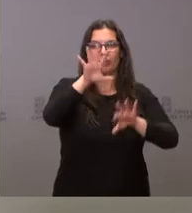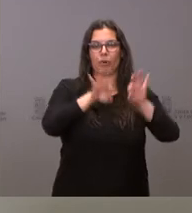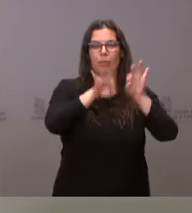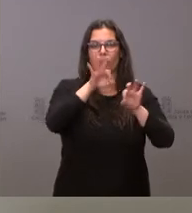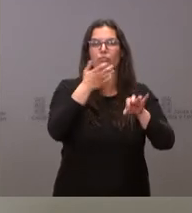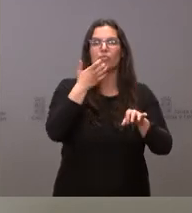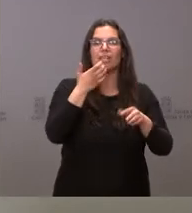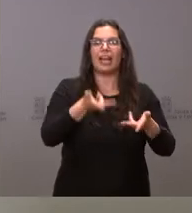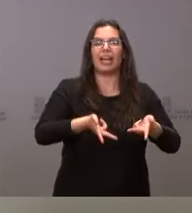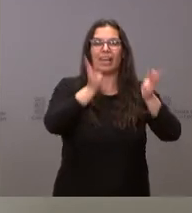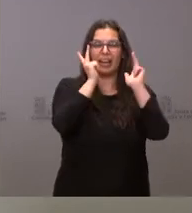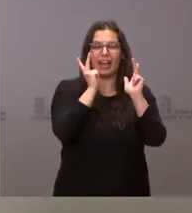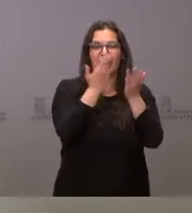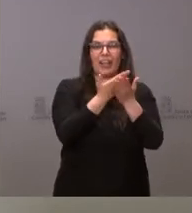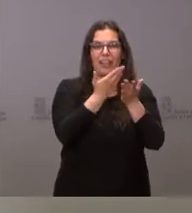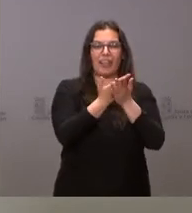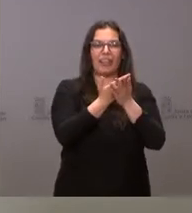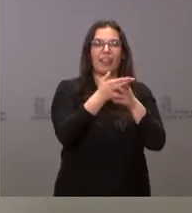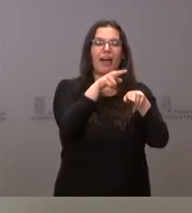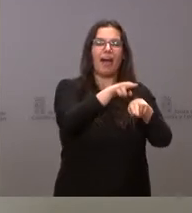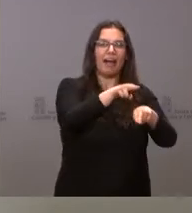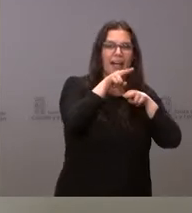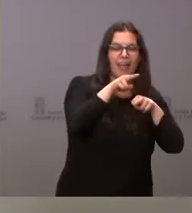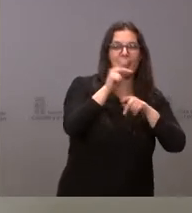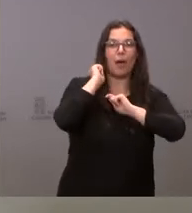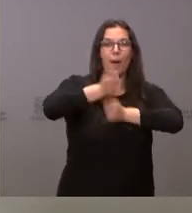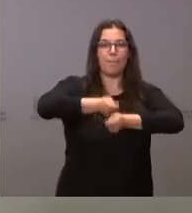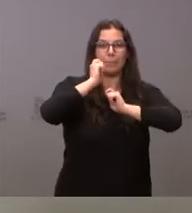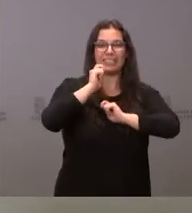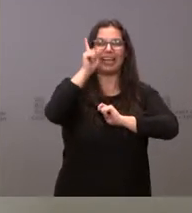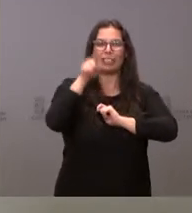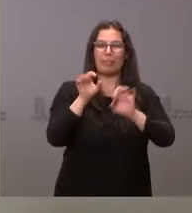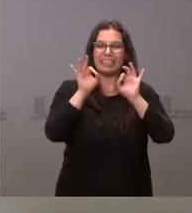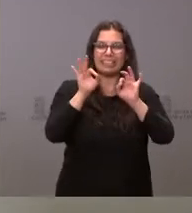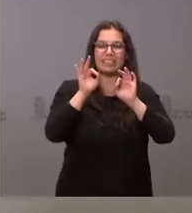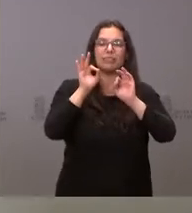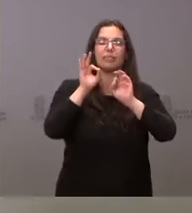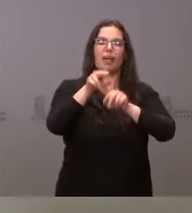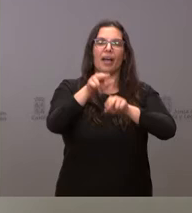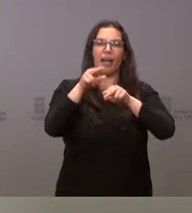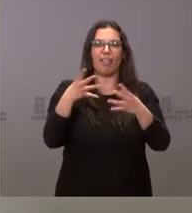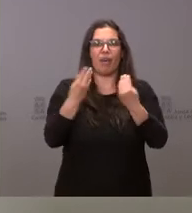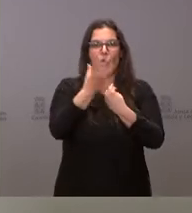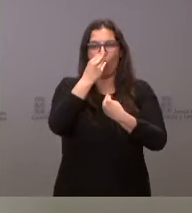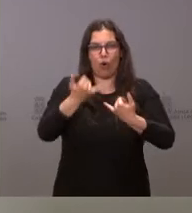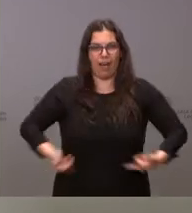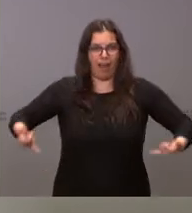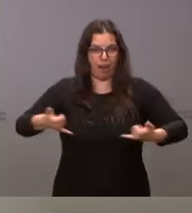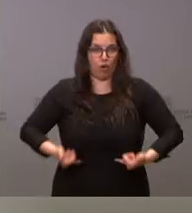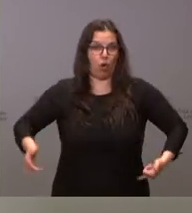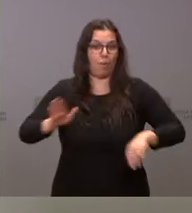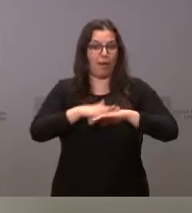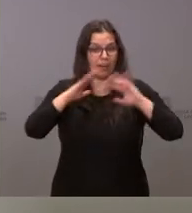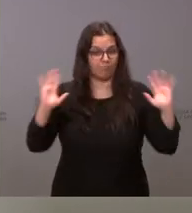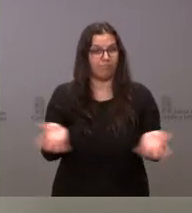de caza y pesca y también a la específica de caza con galgo precisamente para favorecer una actividad que